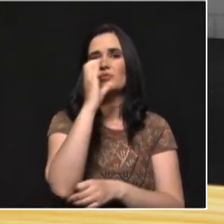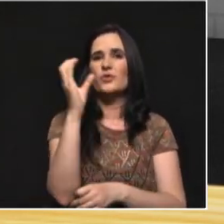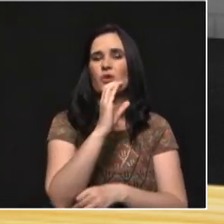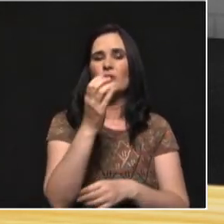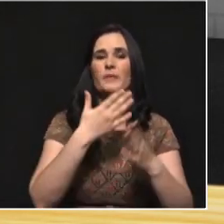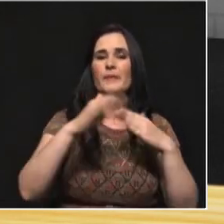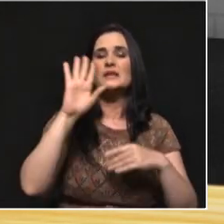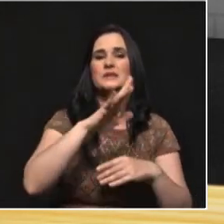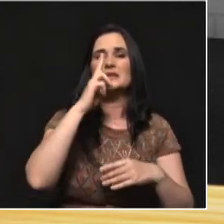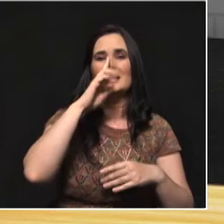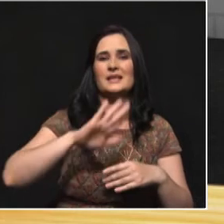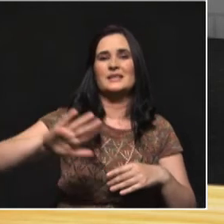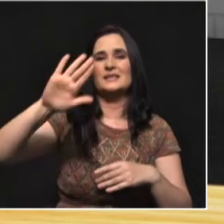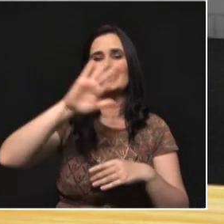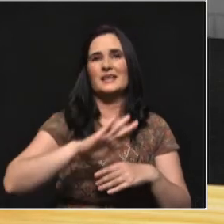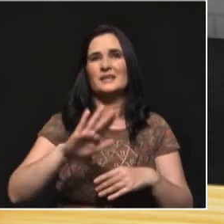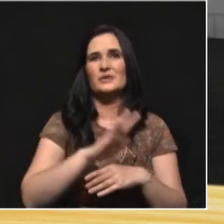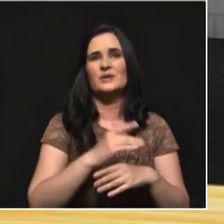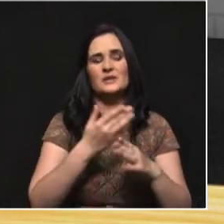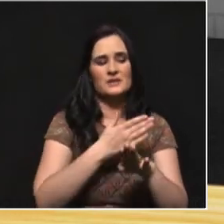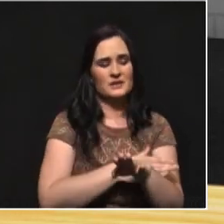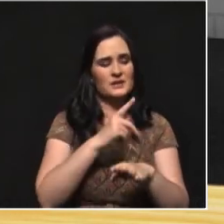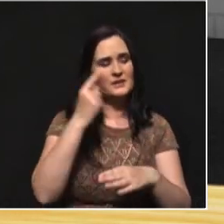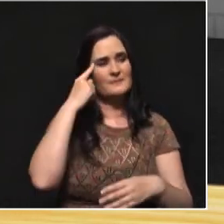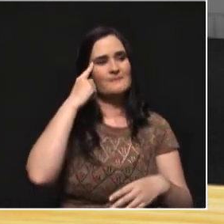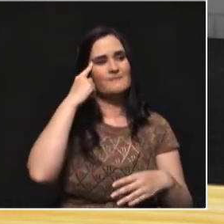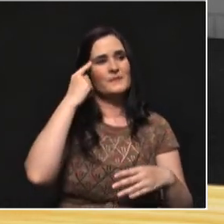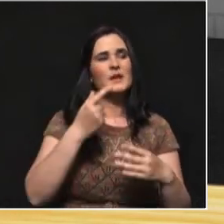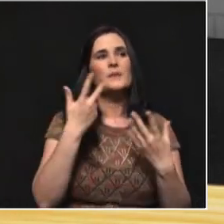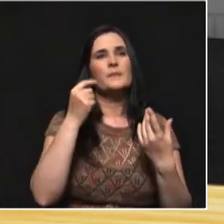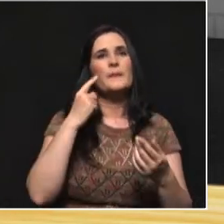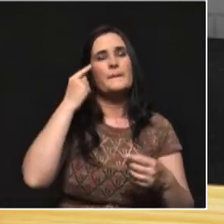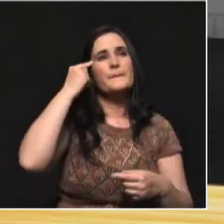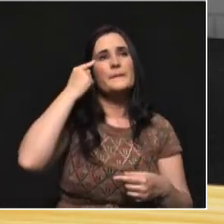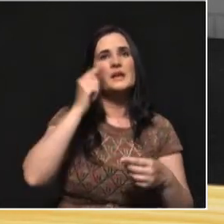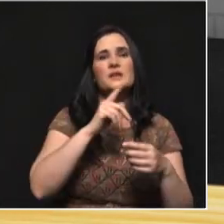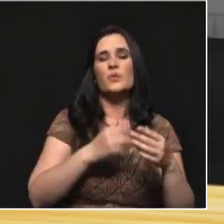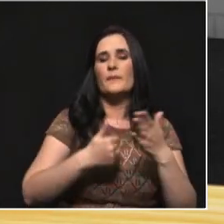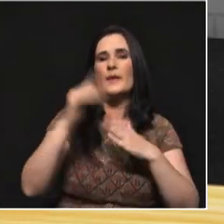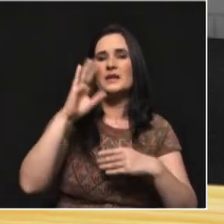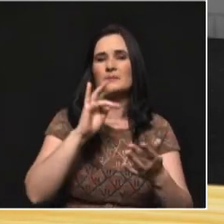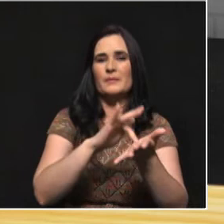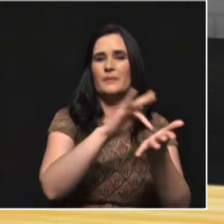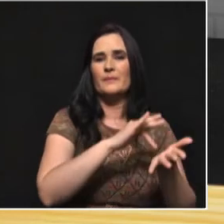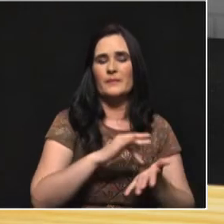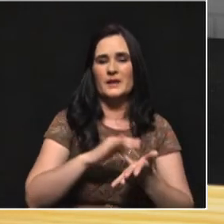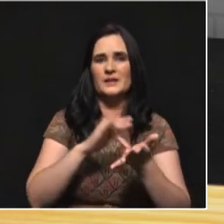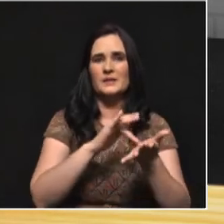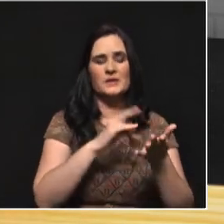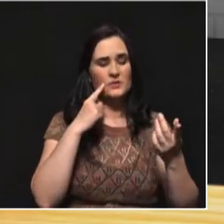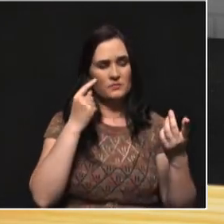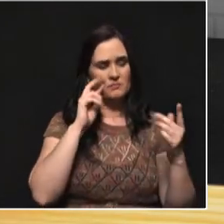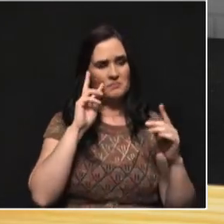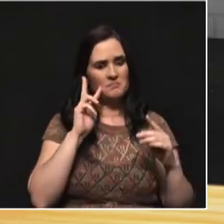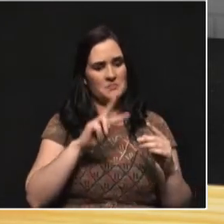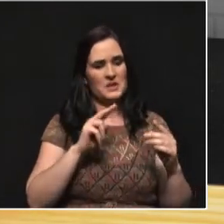nacionales, que esperábamos en el nivel nacional, sobre todo en las últimas elecciones, mayor participación. Lo que vimos es que